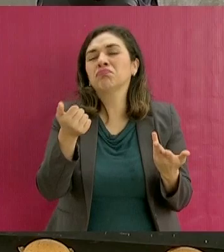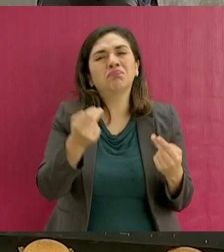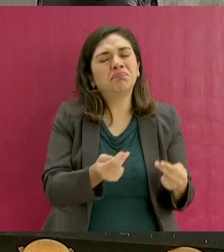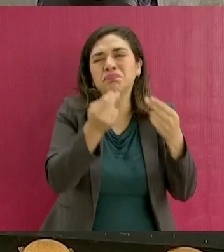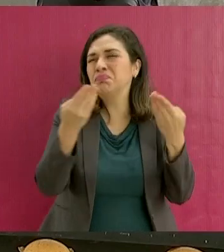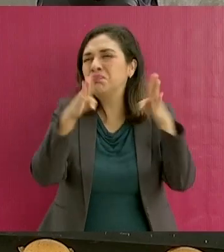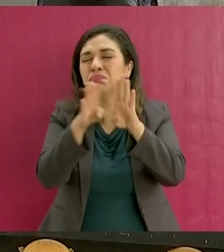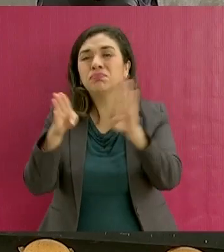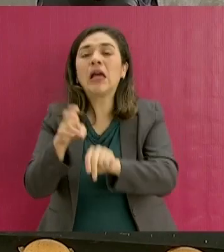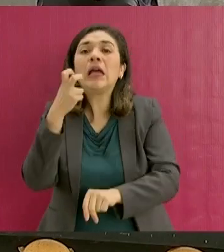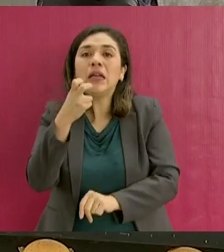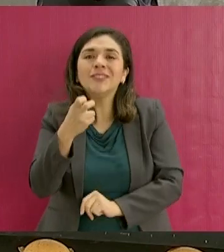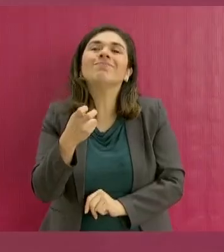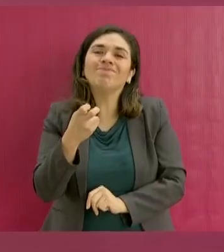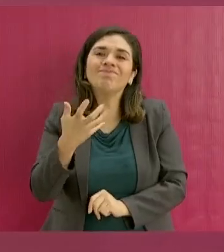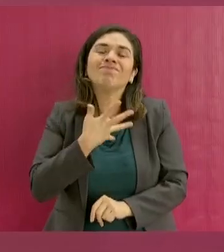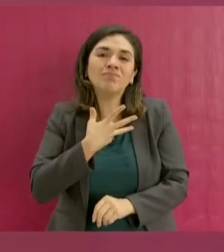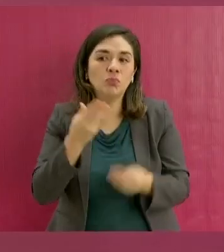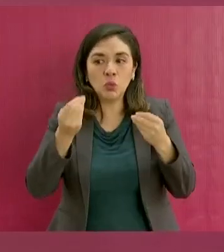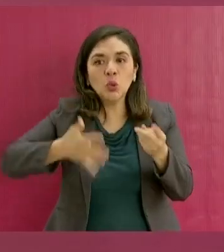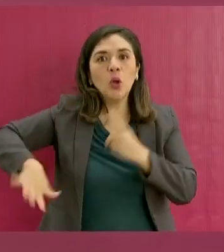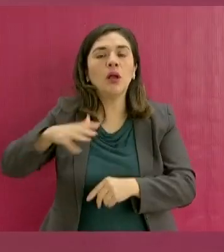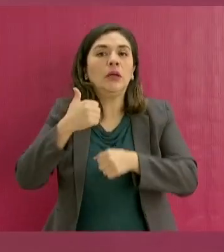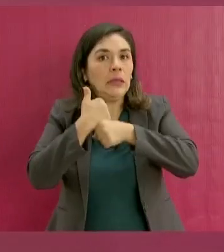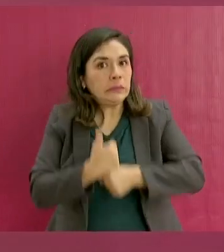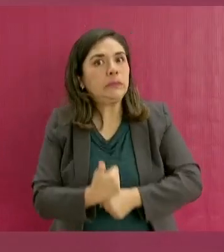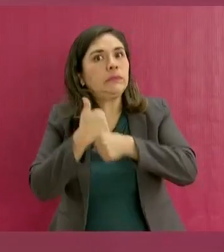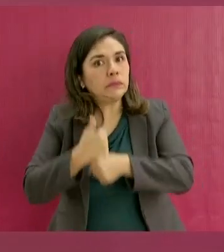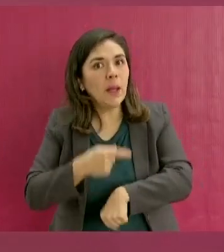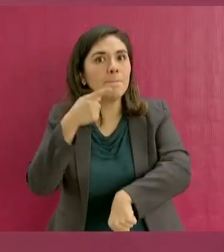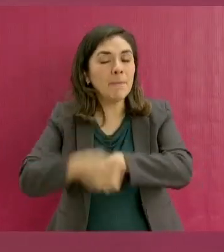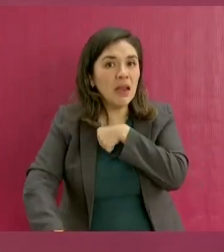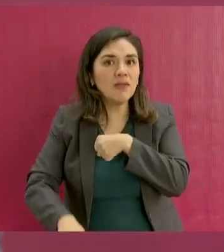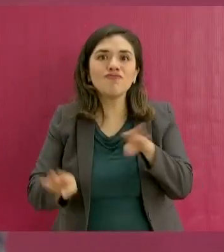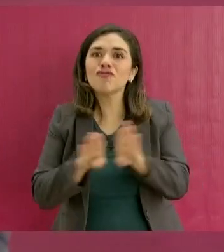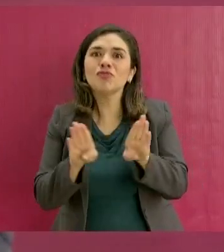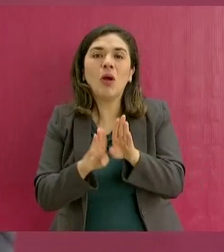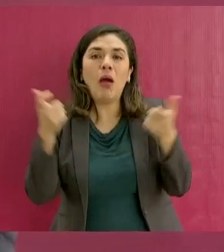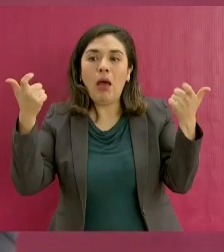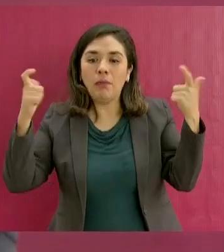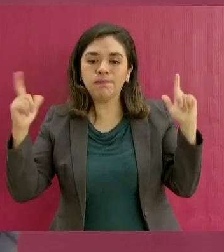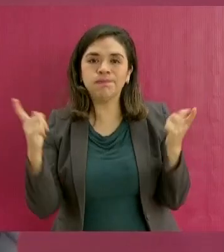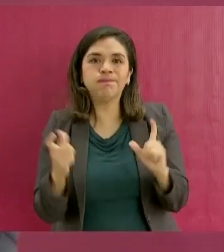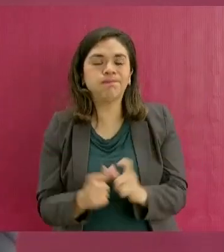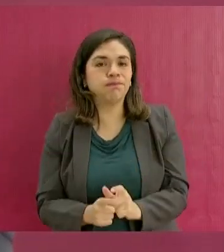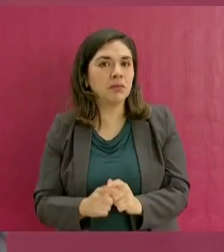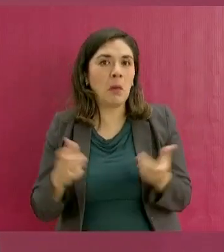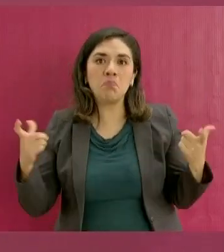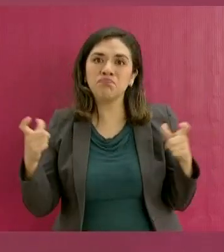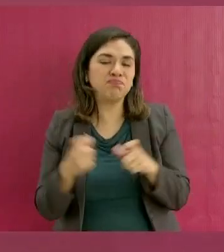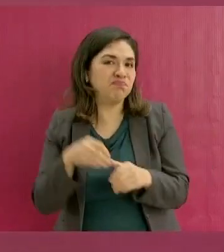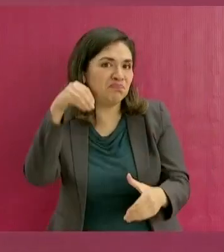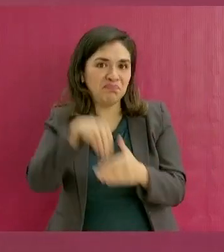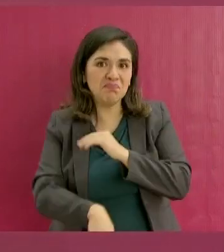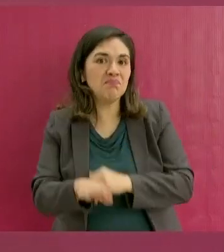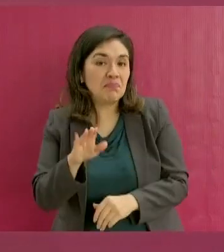ha afectado bastante. Se nos cayó la economía,